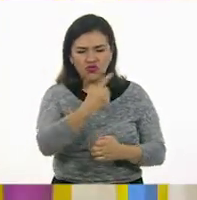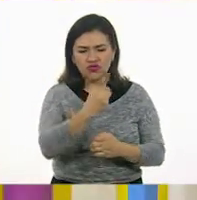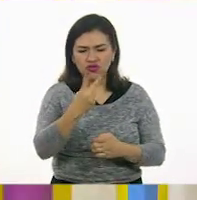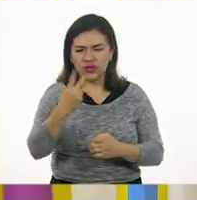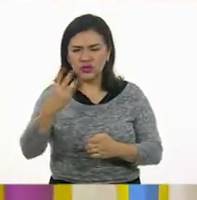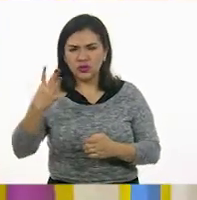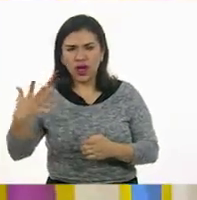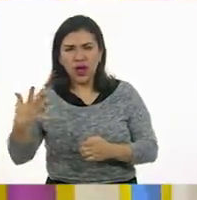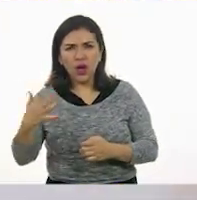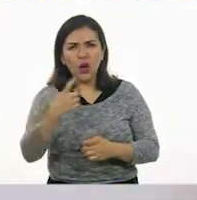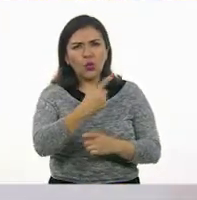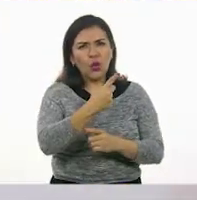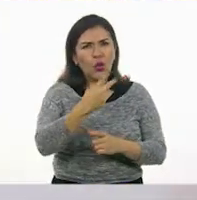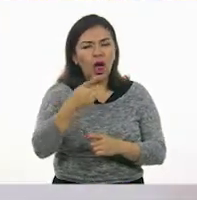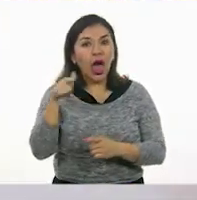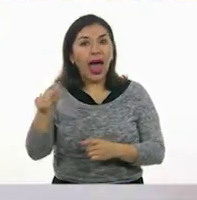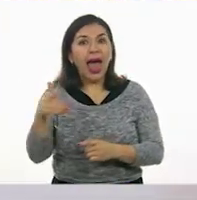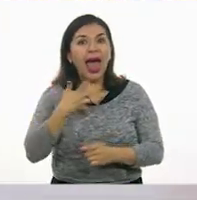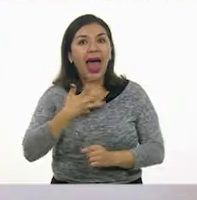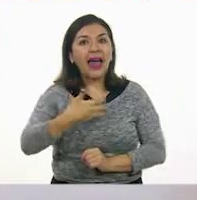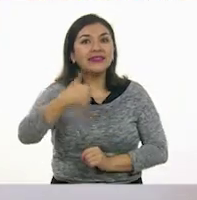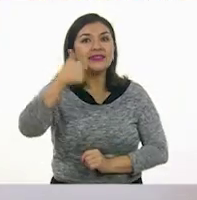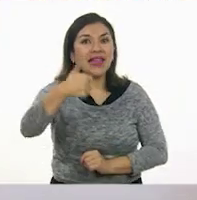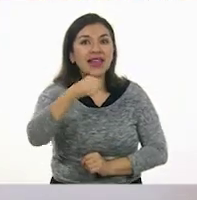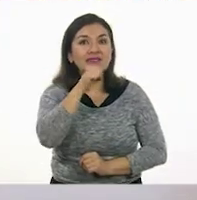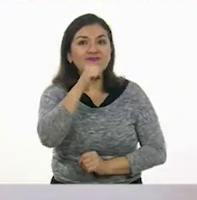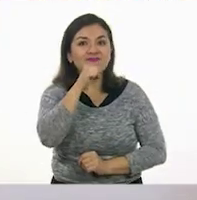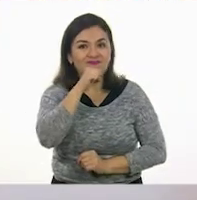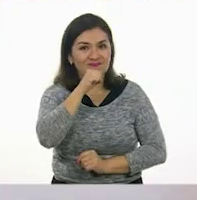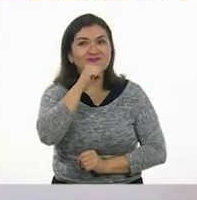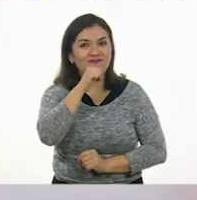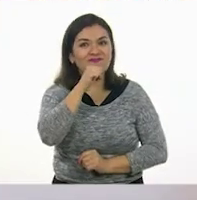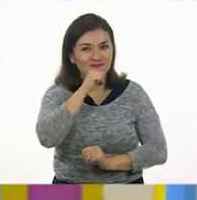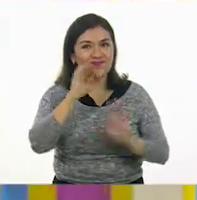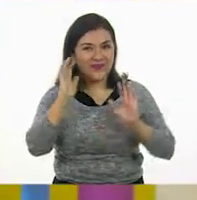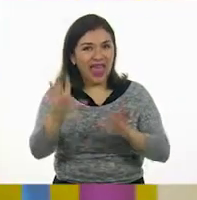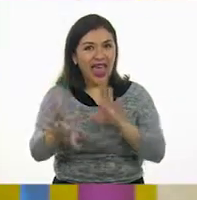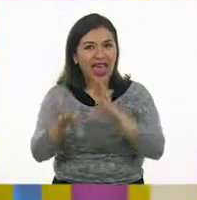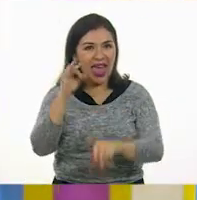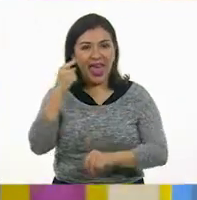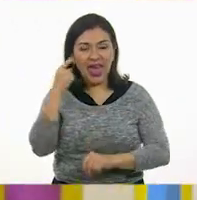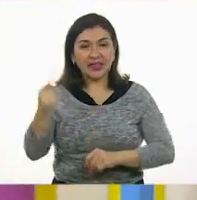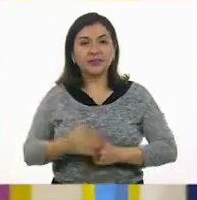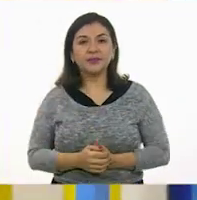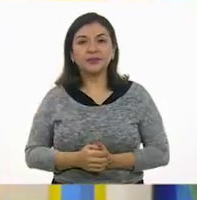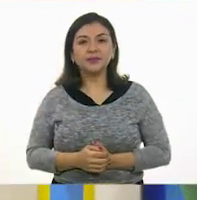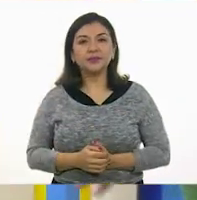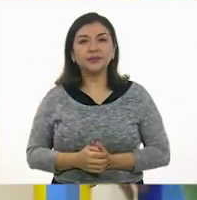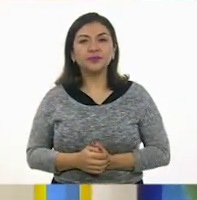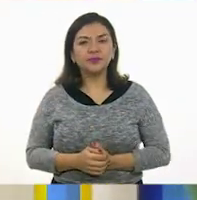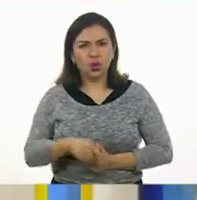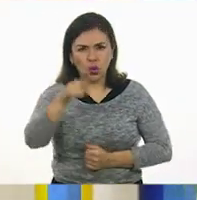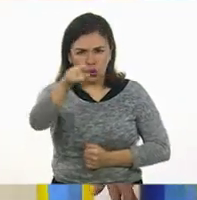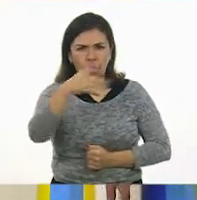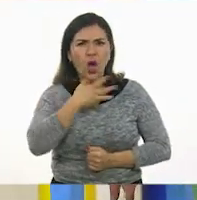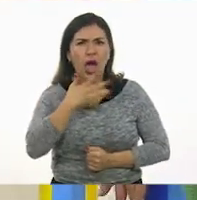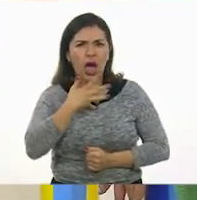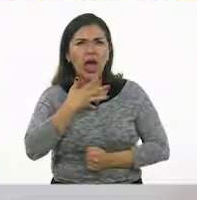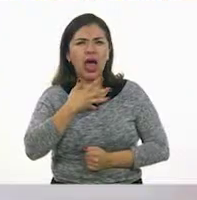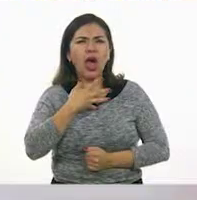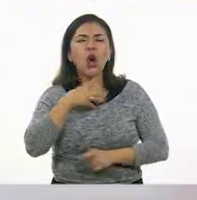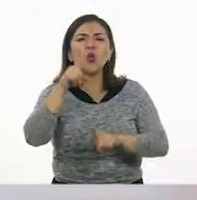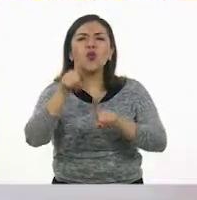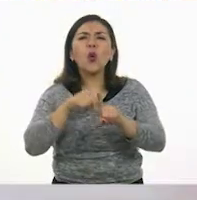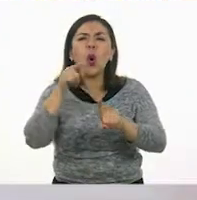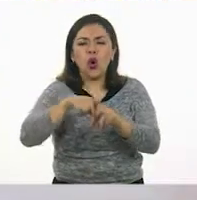tres, cuatro, cinco, seis. Ya lo encontramos. Ah, ya lo encontró Oscar. Ahora sí, dejamos este. ¿A las niñas y a los niños? Ah, bueno. Más bien, tú que tenías los plumones,